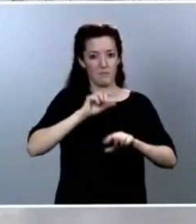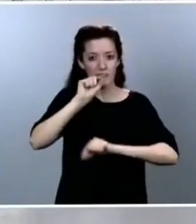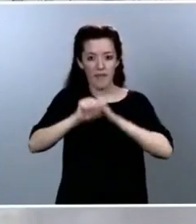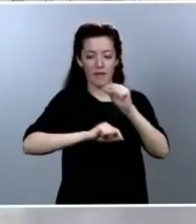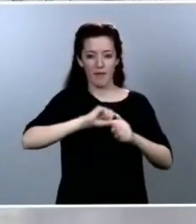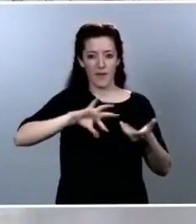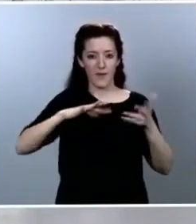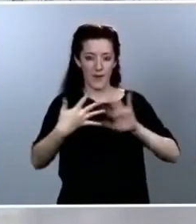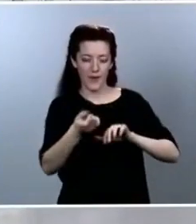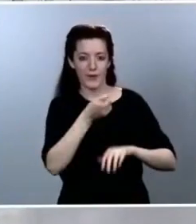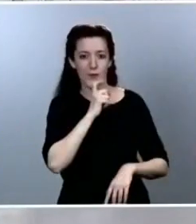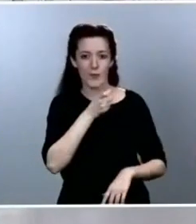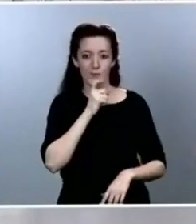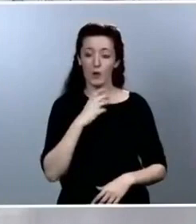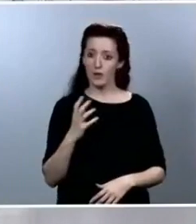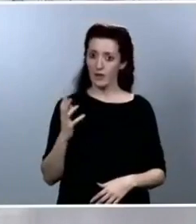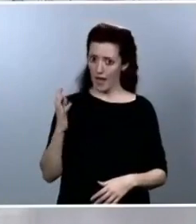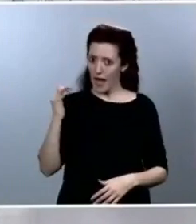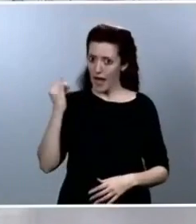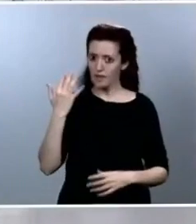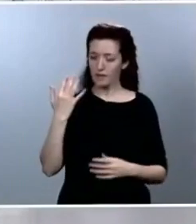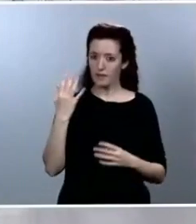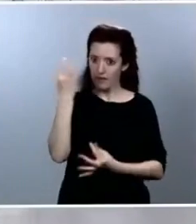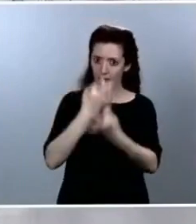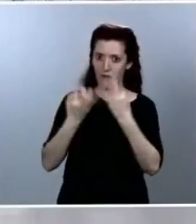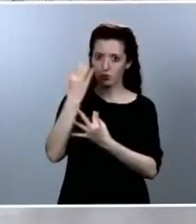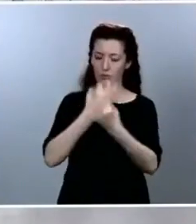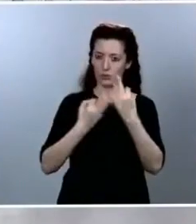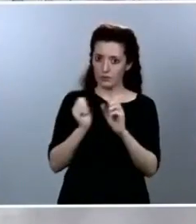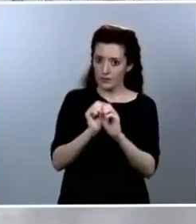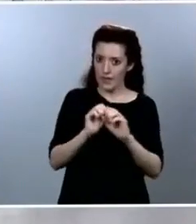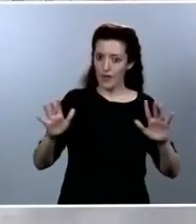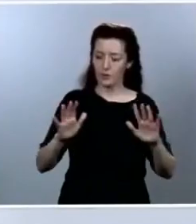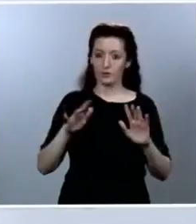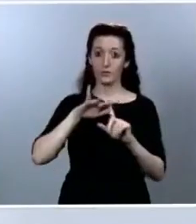recuento? ¿Podemos afirmar que sabemos cuál es la situación real en España? Gracias.